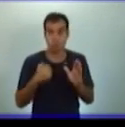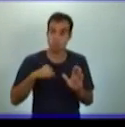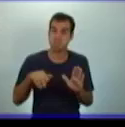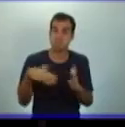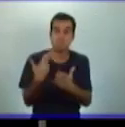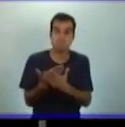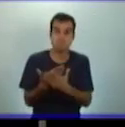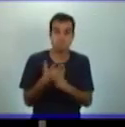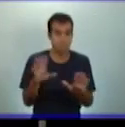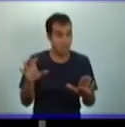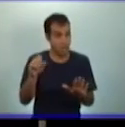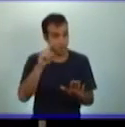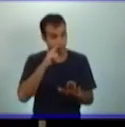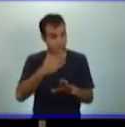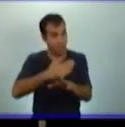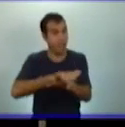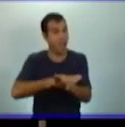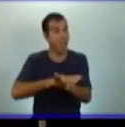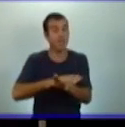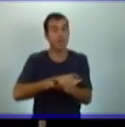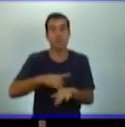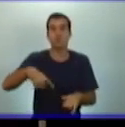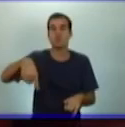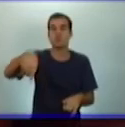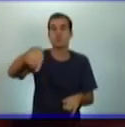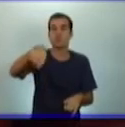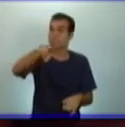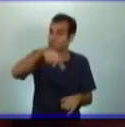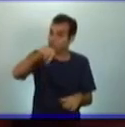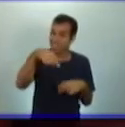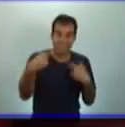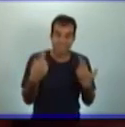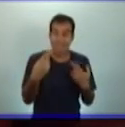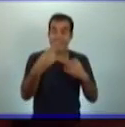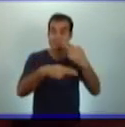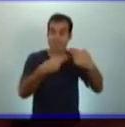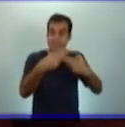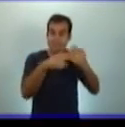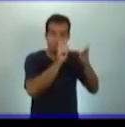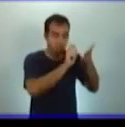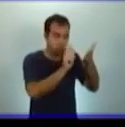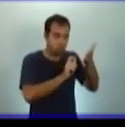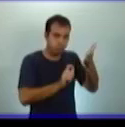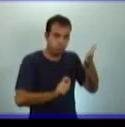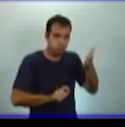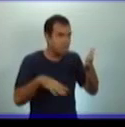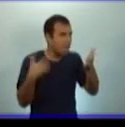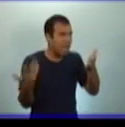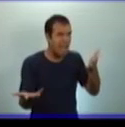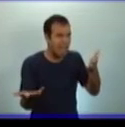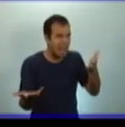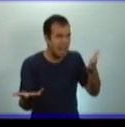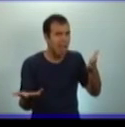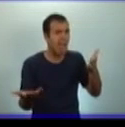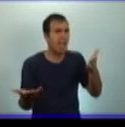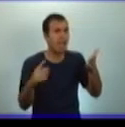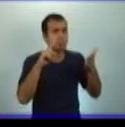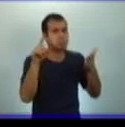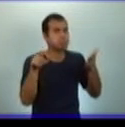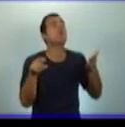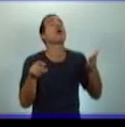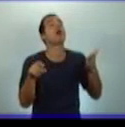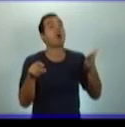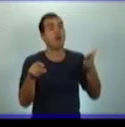para finalizar, que redactes, ¿qué vas a redactar? Bueno, un texto